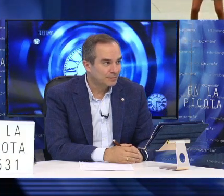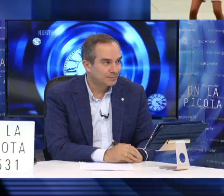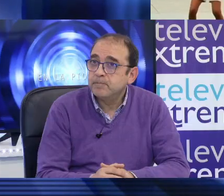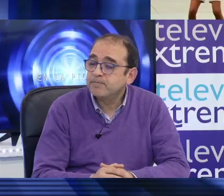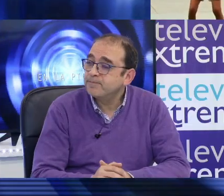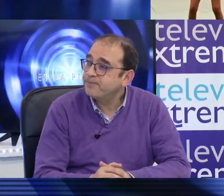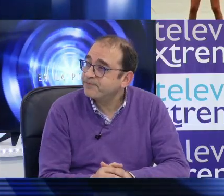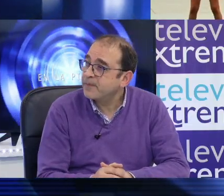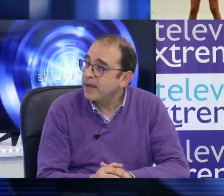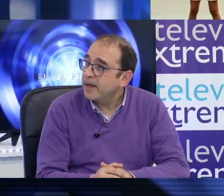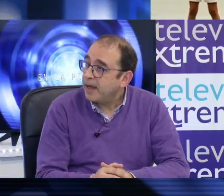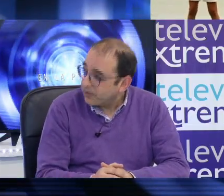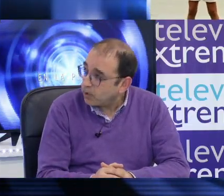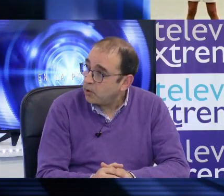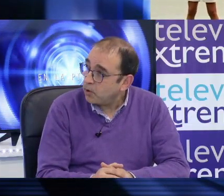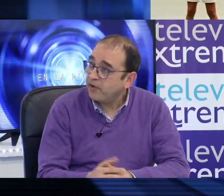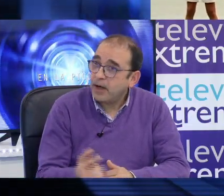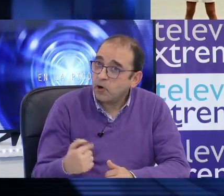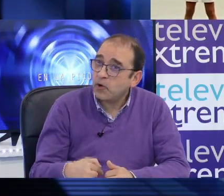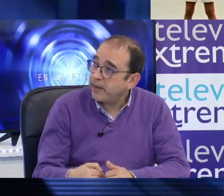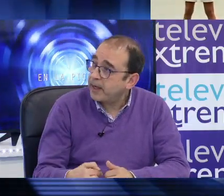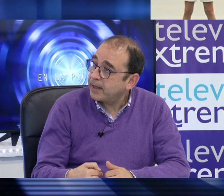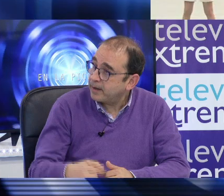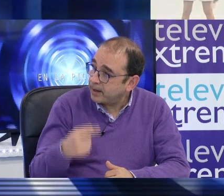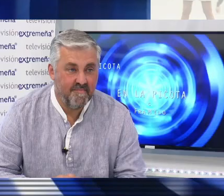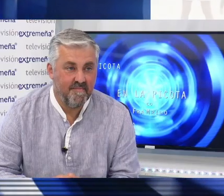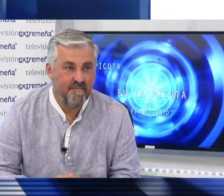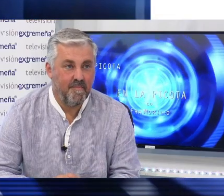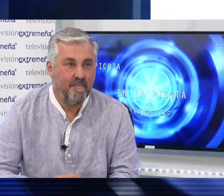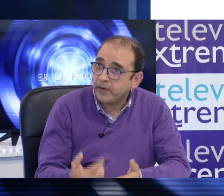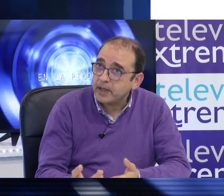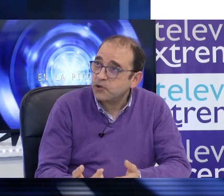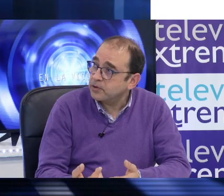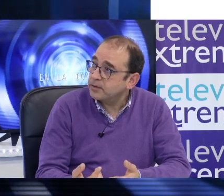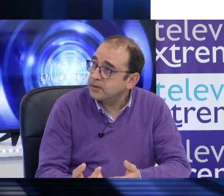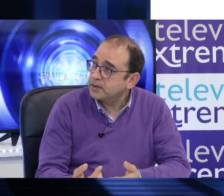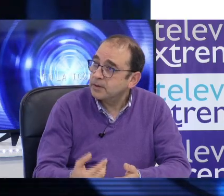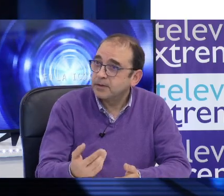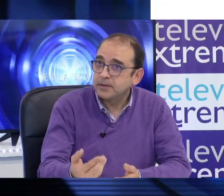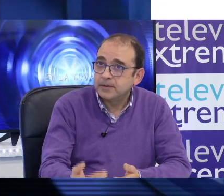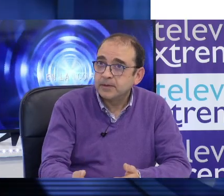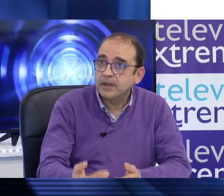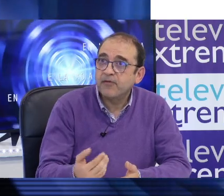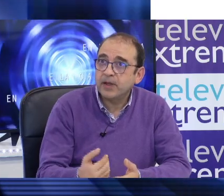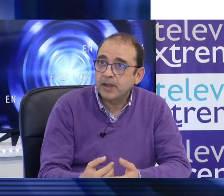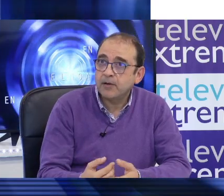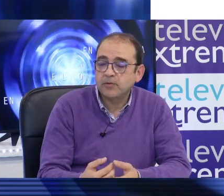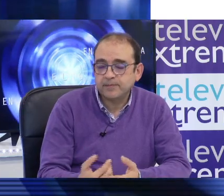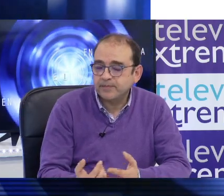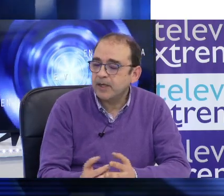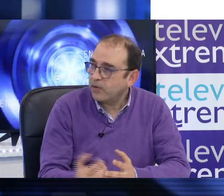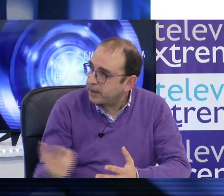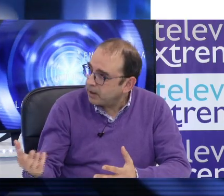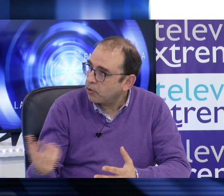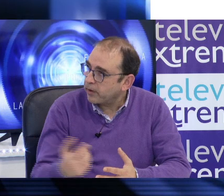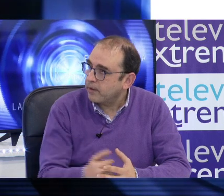euros. Bien. Eso es lo que al final nos condena a tener que comernos nuestros derechos y enfrentarnos.